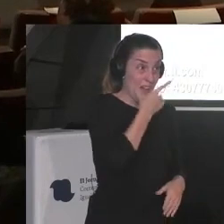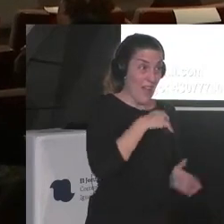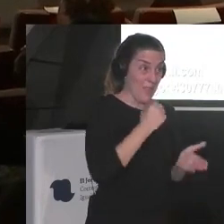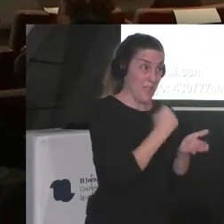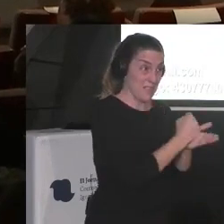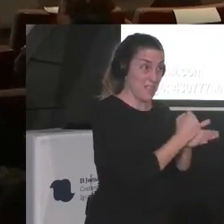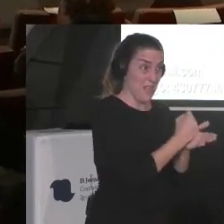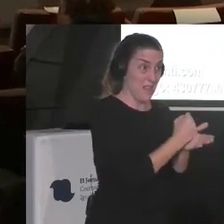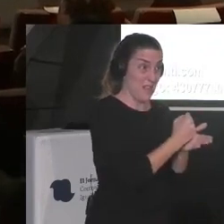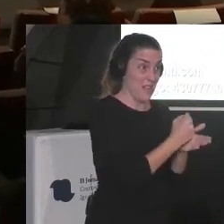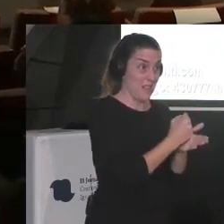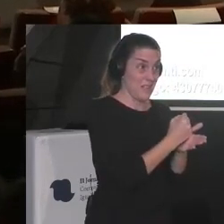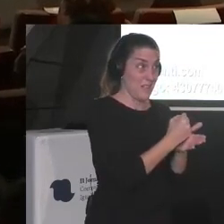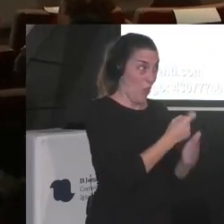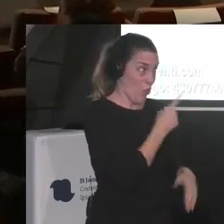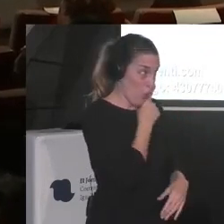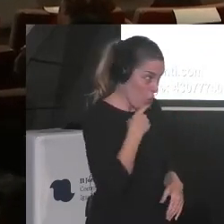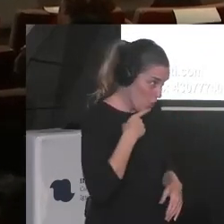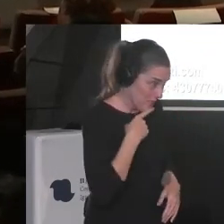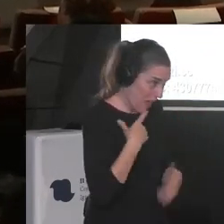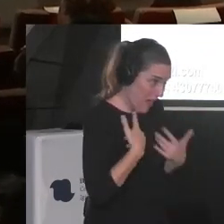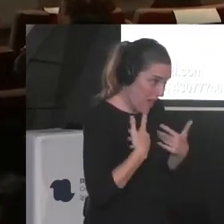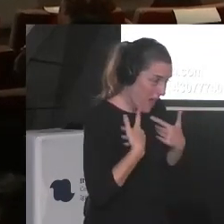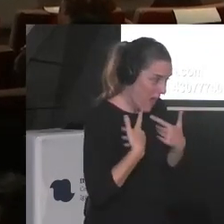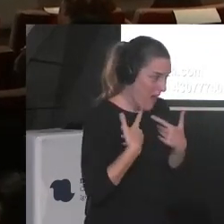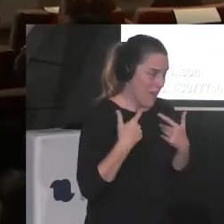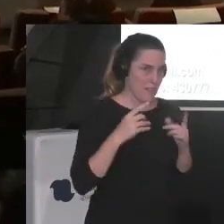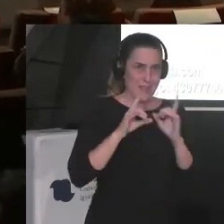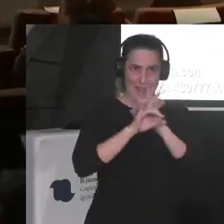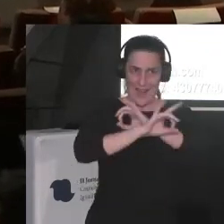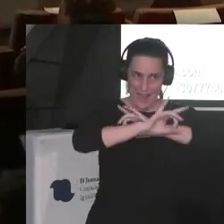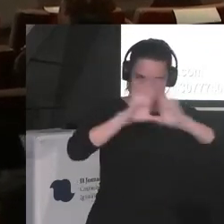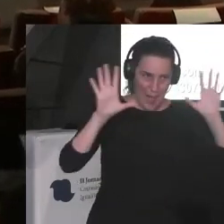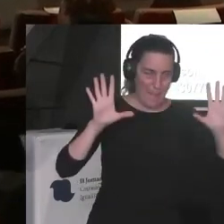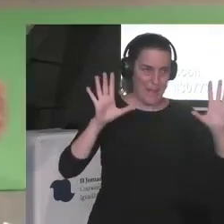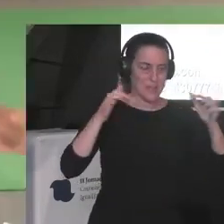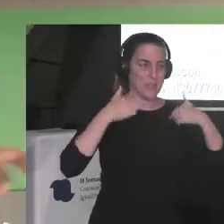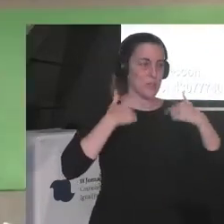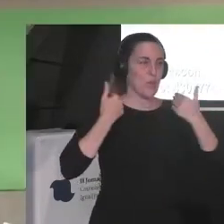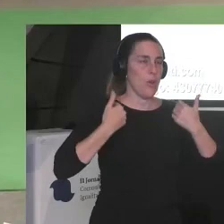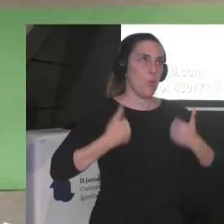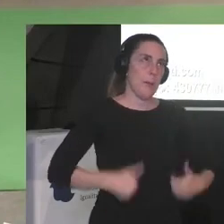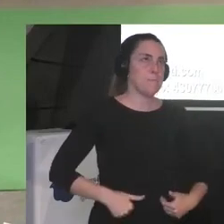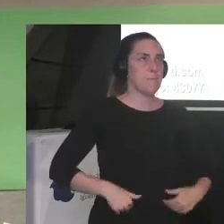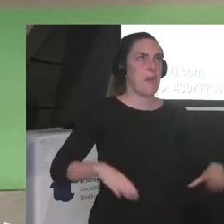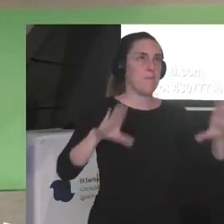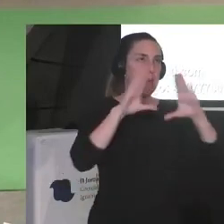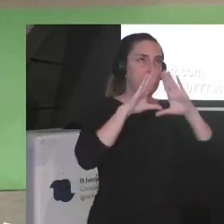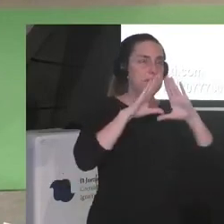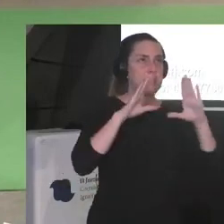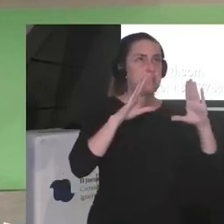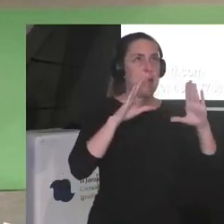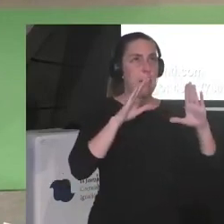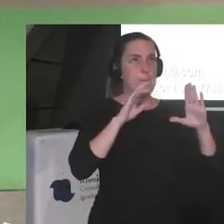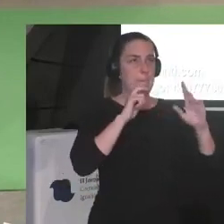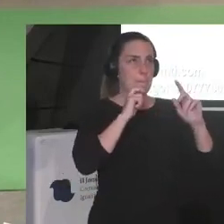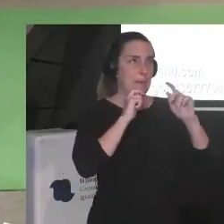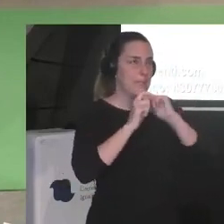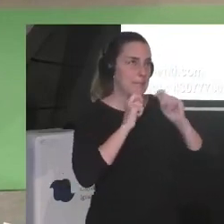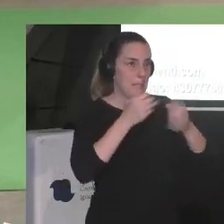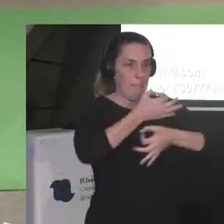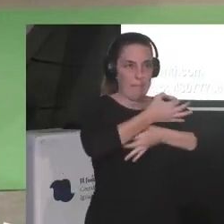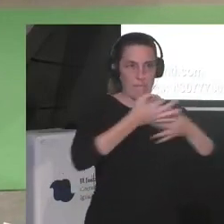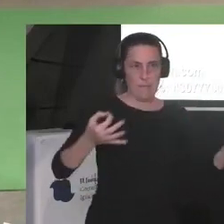dolorosa no soy no o sea claramente no soy la periodista feminista perfecta ni la periodista